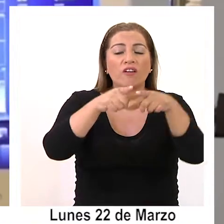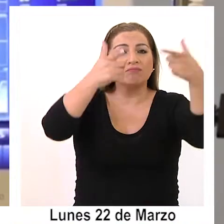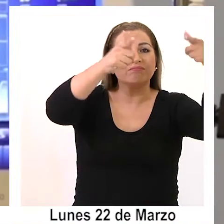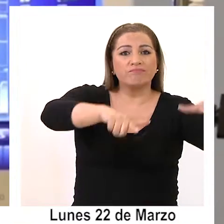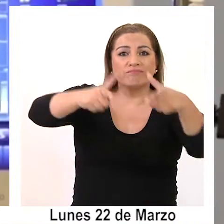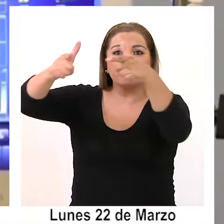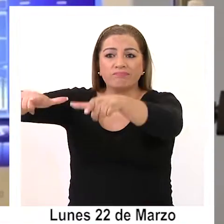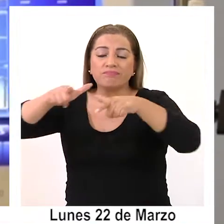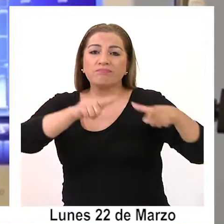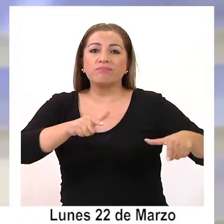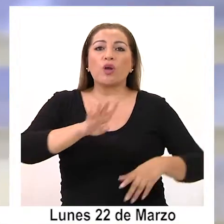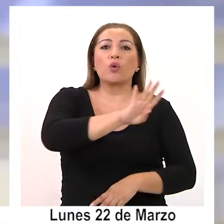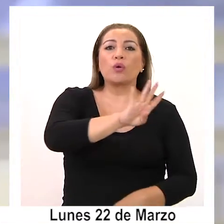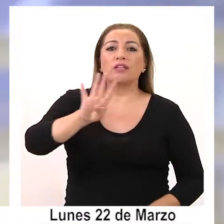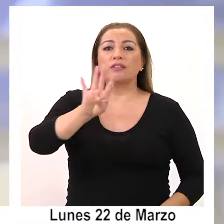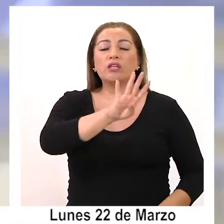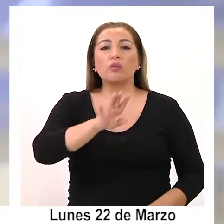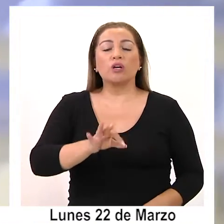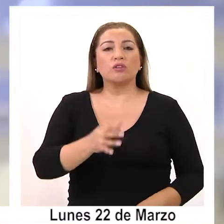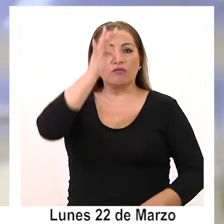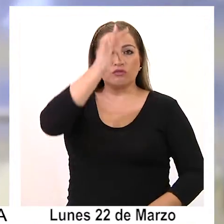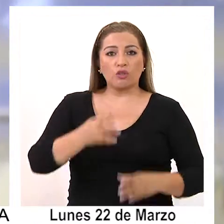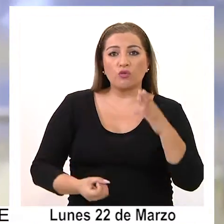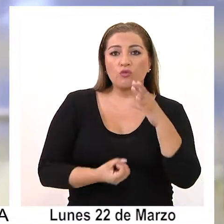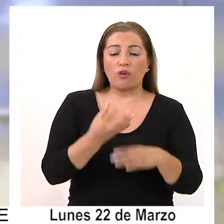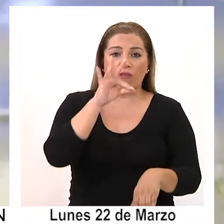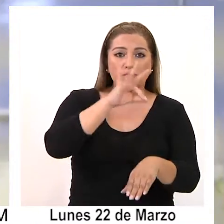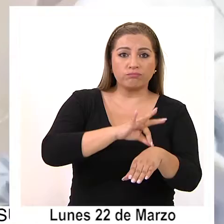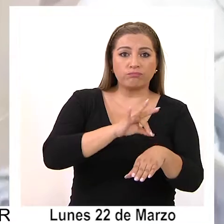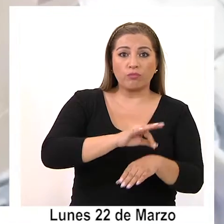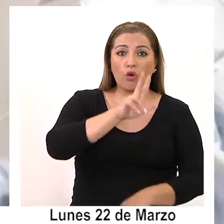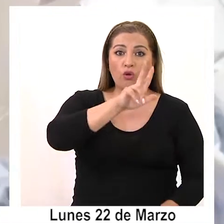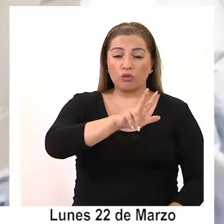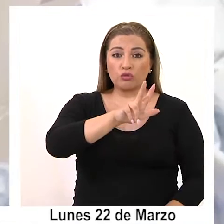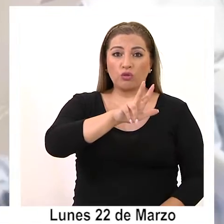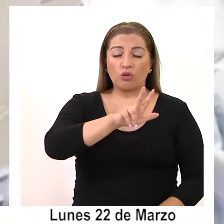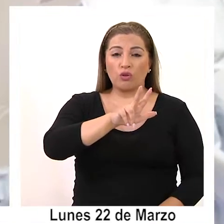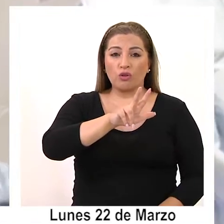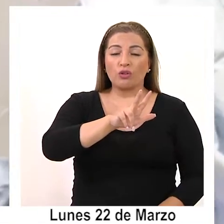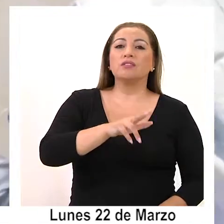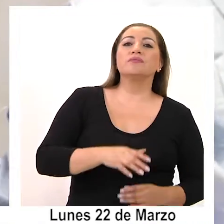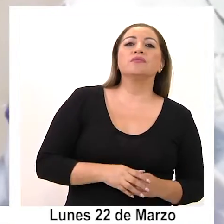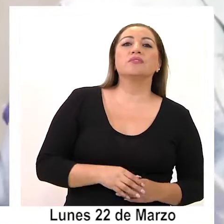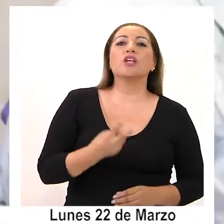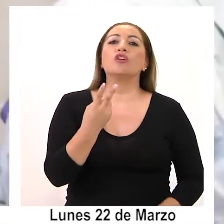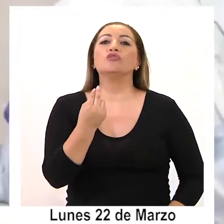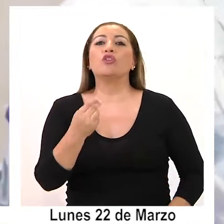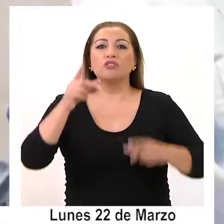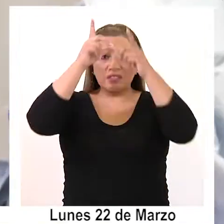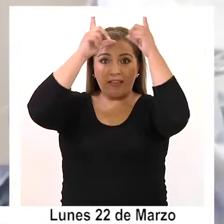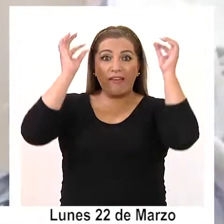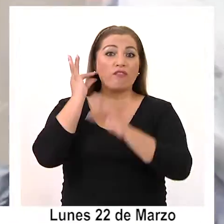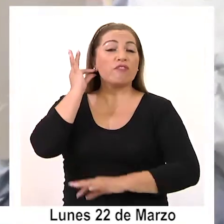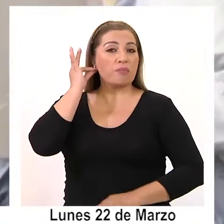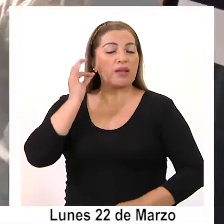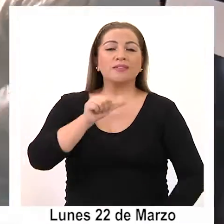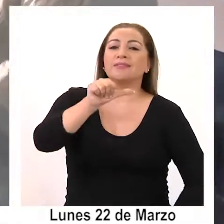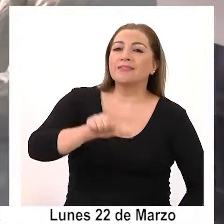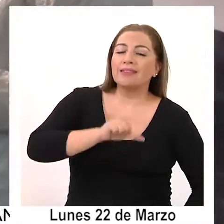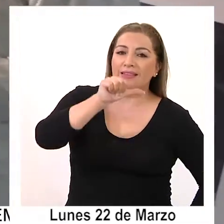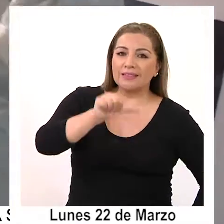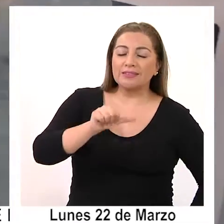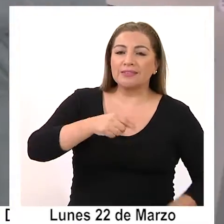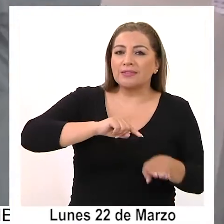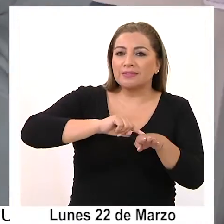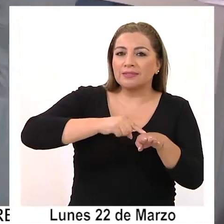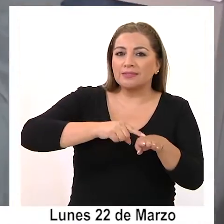conformadas por 44 especialistas, 8 médicos intensivistas, 12 enfermeras, 16